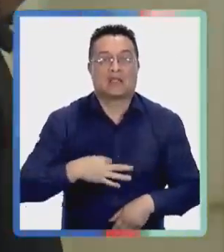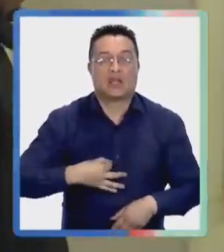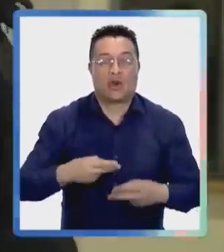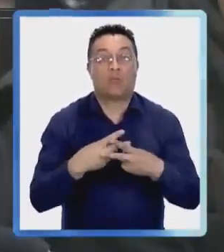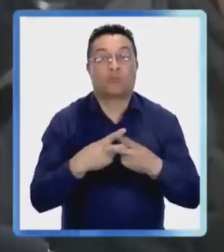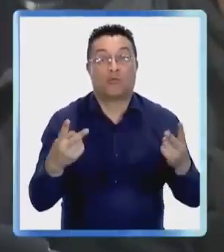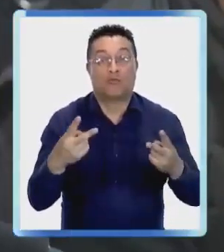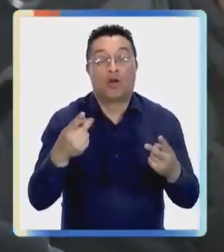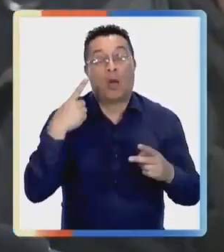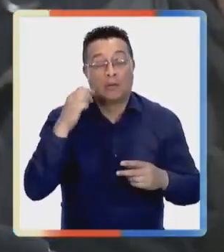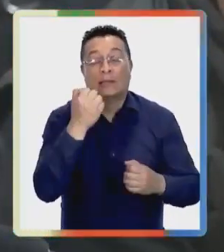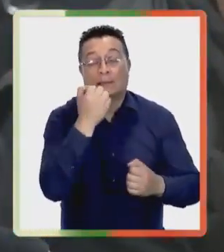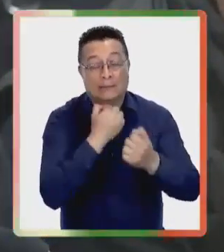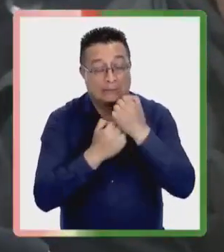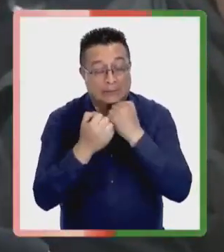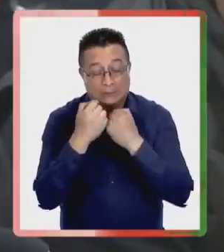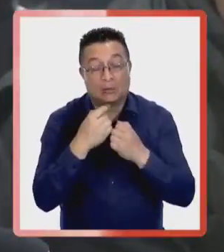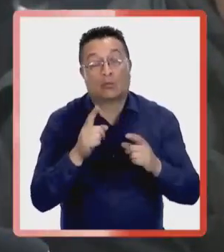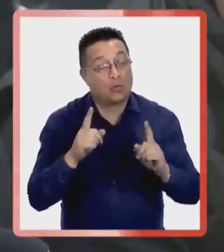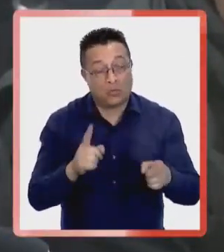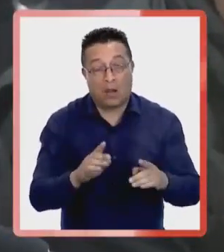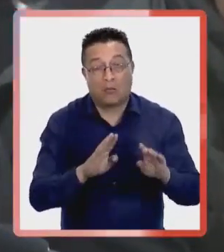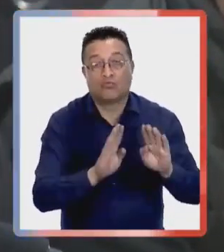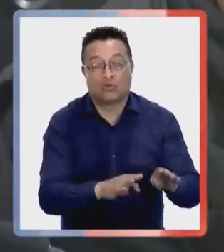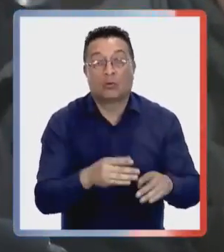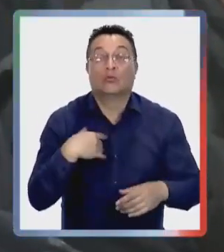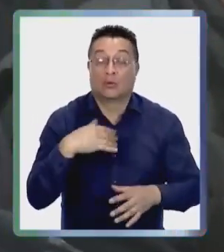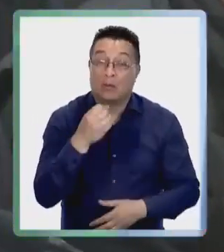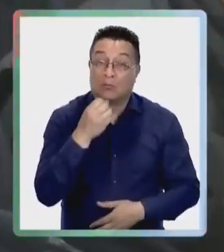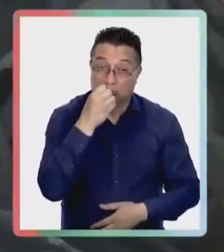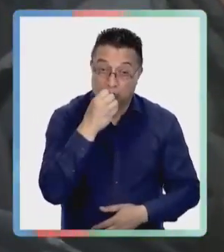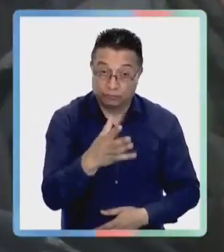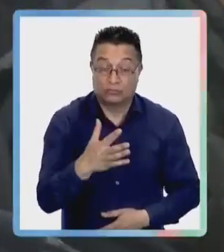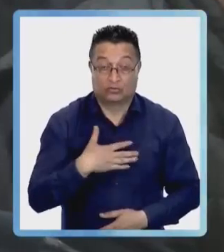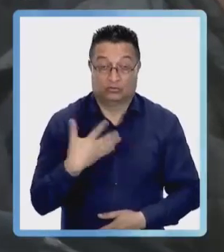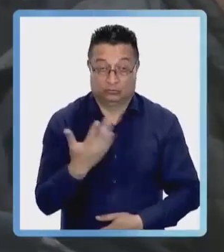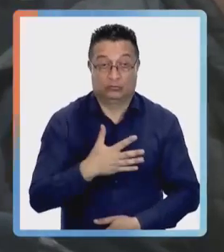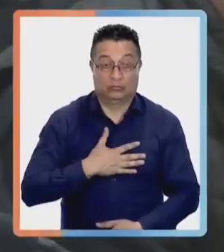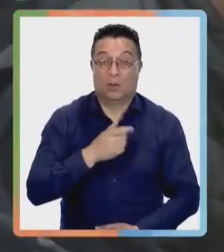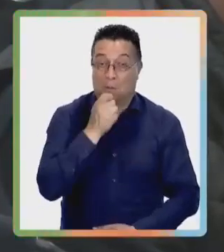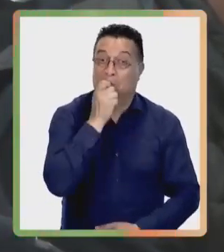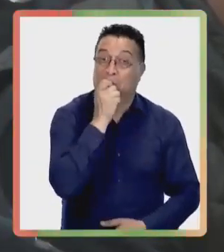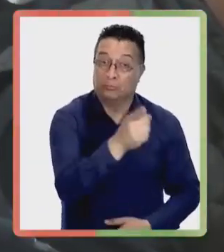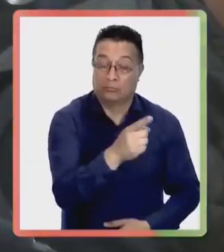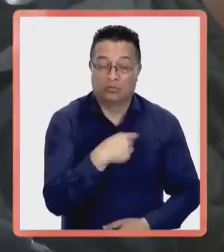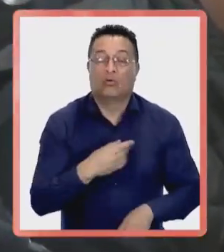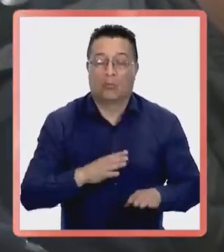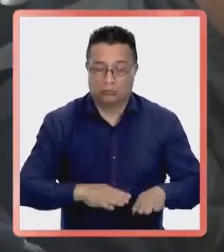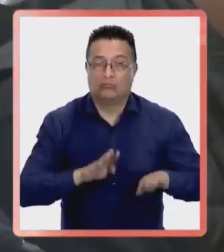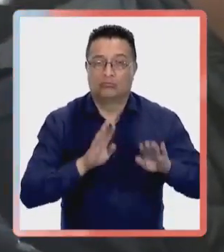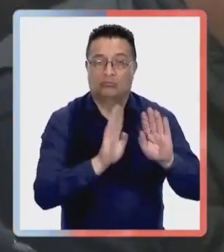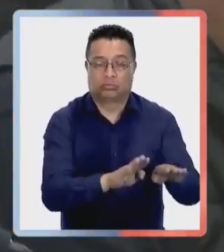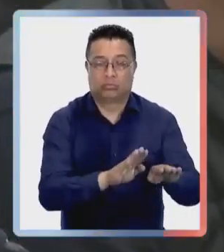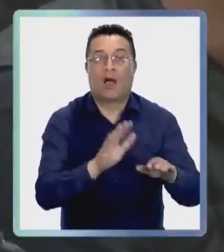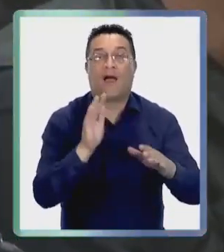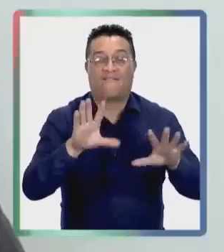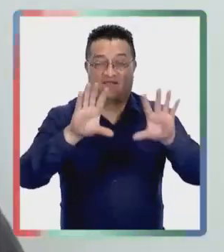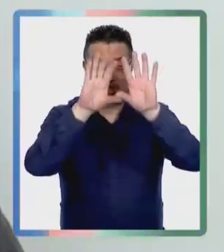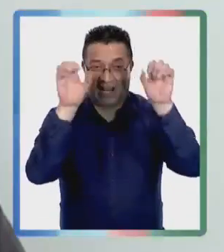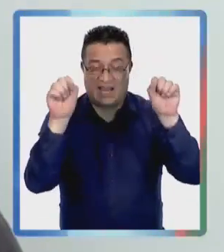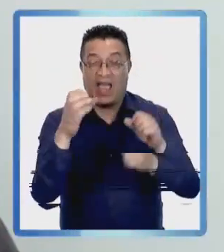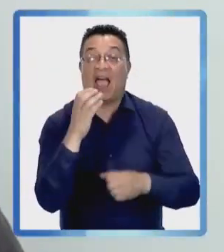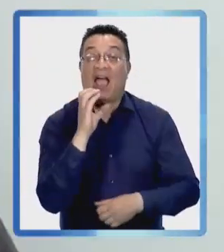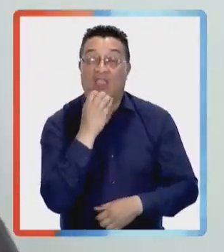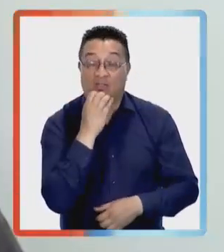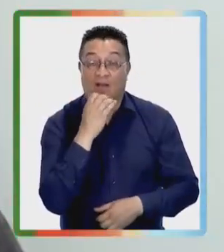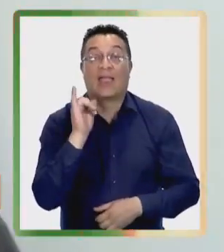Parragués, respaldó la labor que realiza el Ministerio Público pese a los errores cometidos. Queremos manifestar como